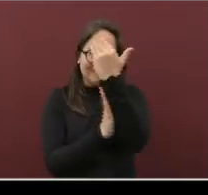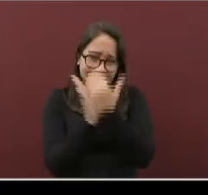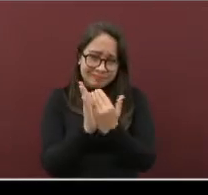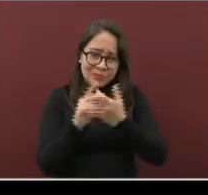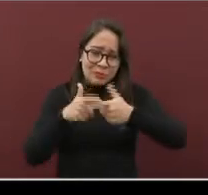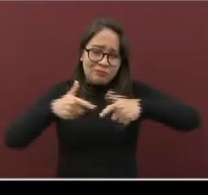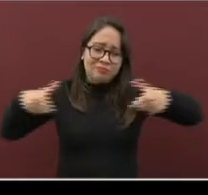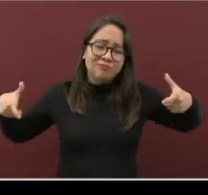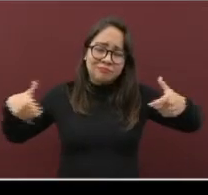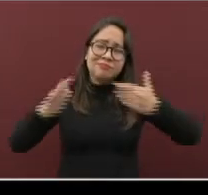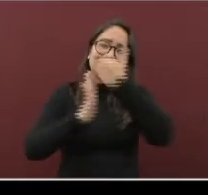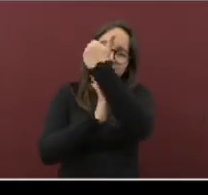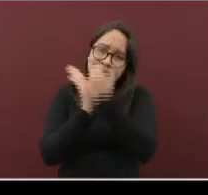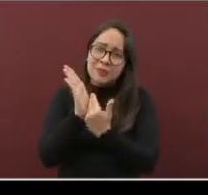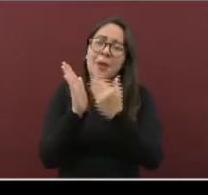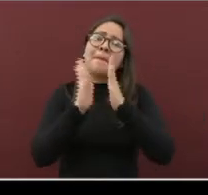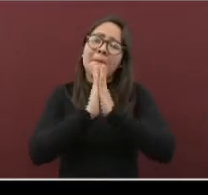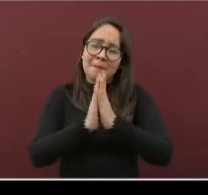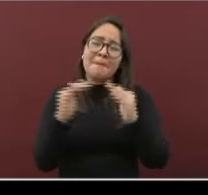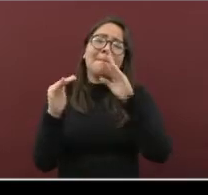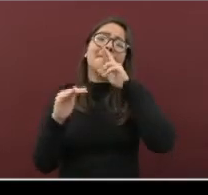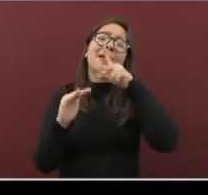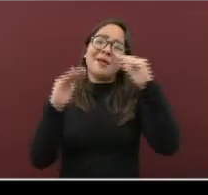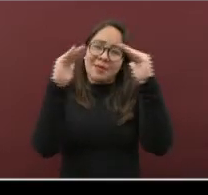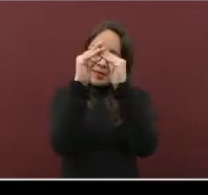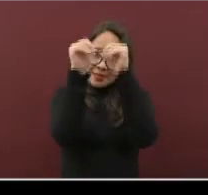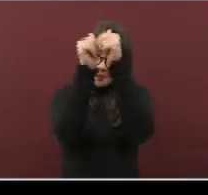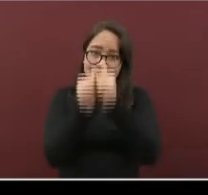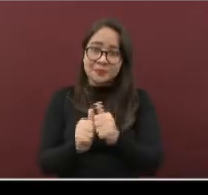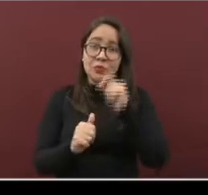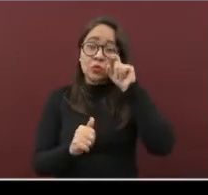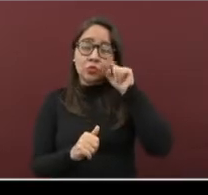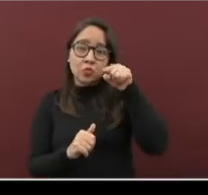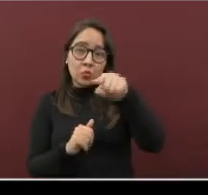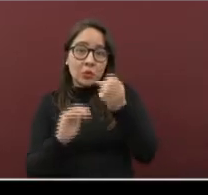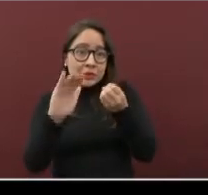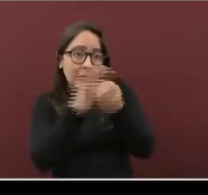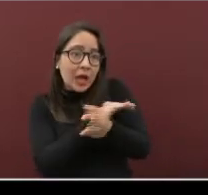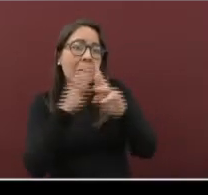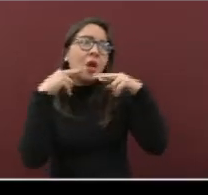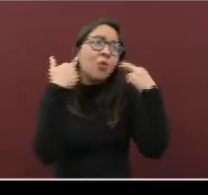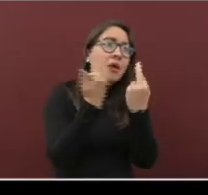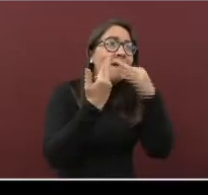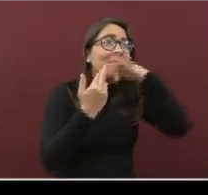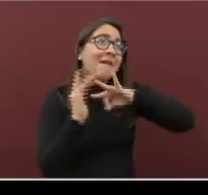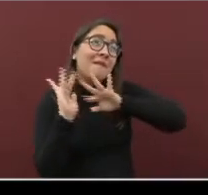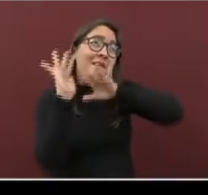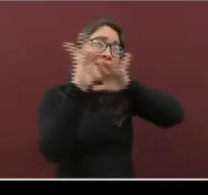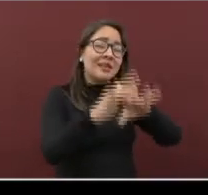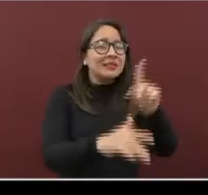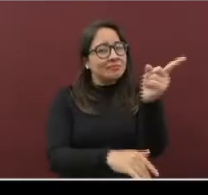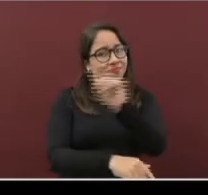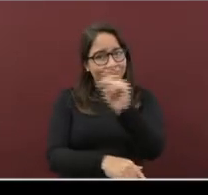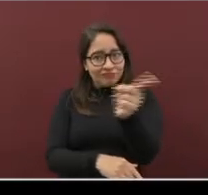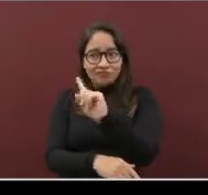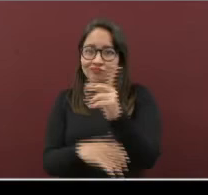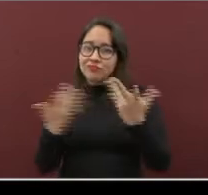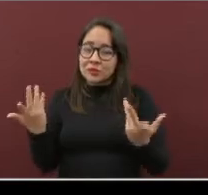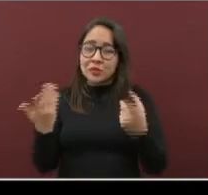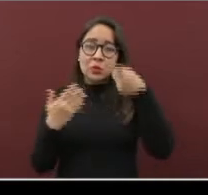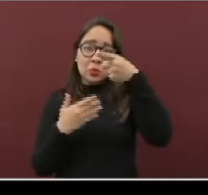Así que de preferencia, quédese en casa, evite salir y organizar reuniones, salga lo